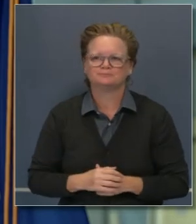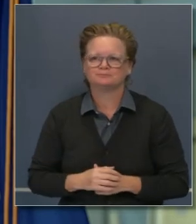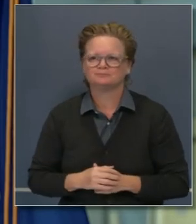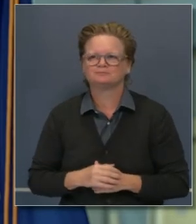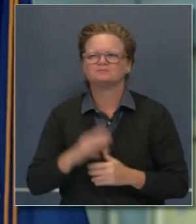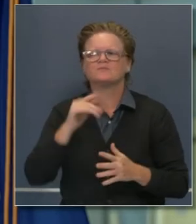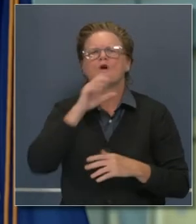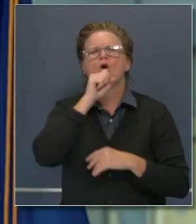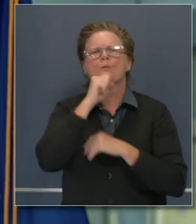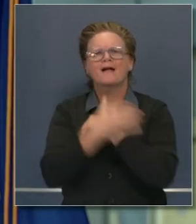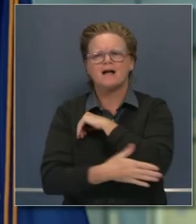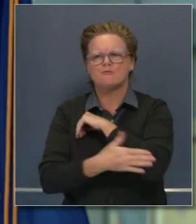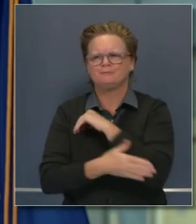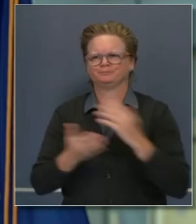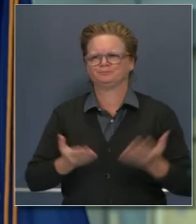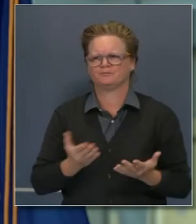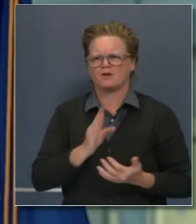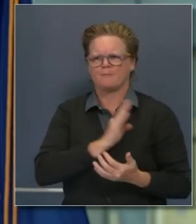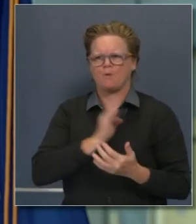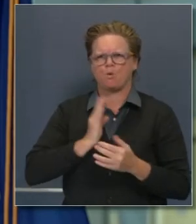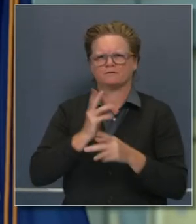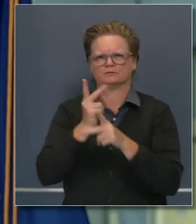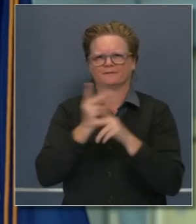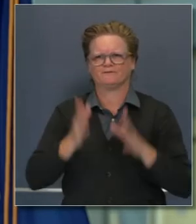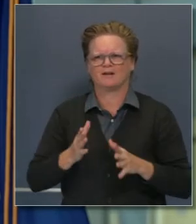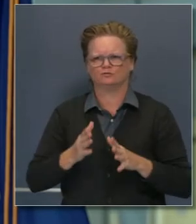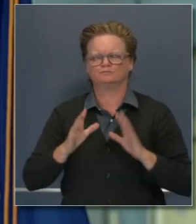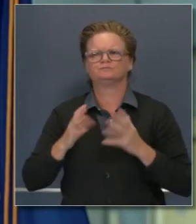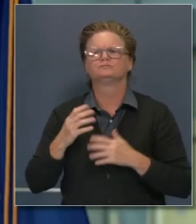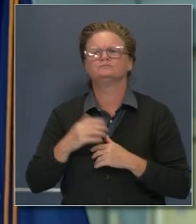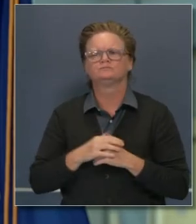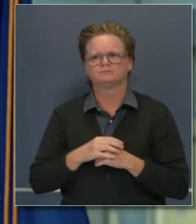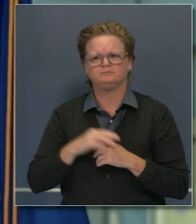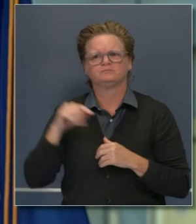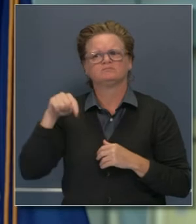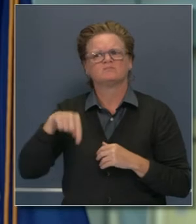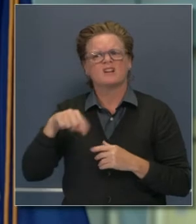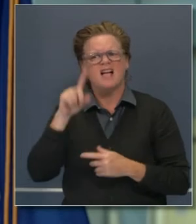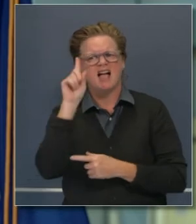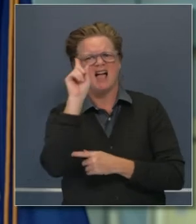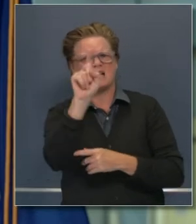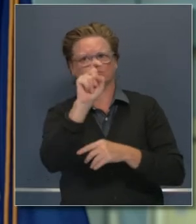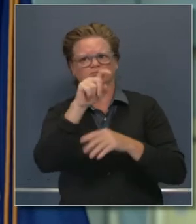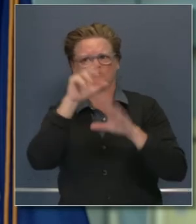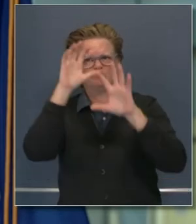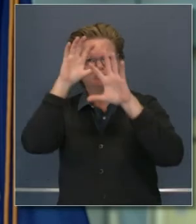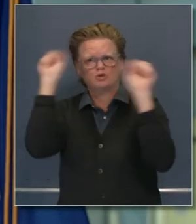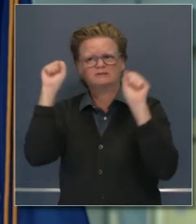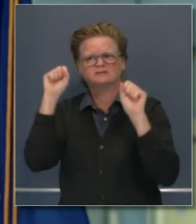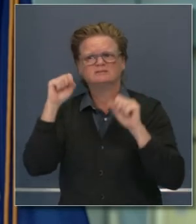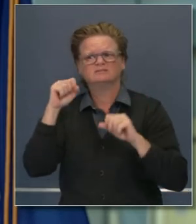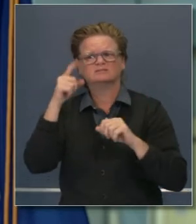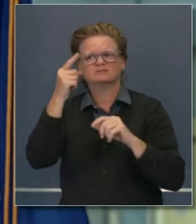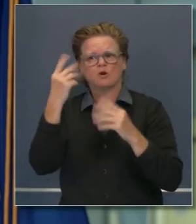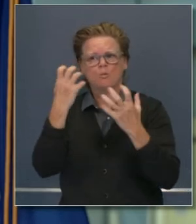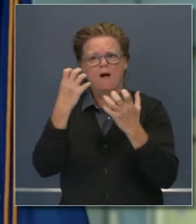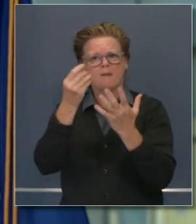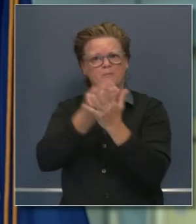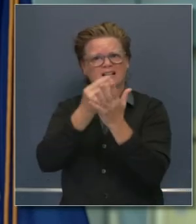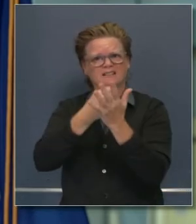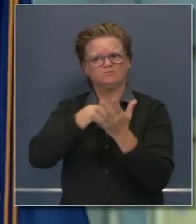En cuanto a la Junta de Supervisores, uno de sus integrantes pide al presidente